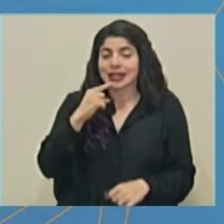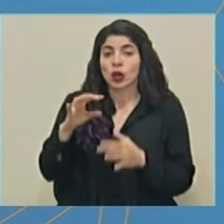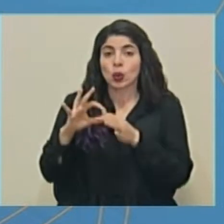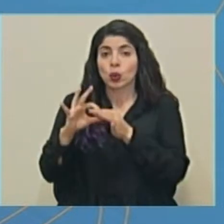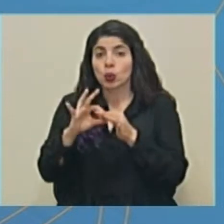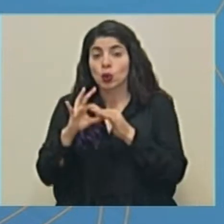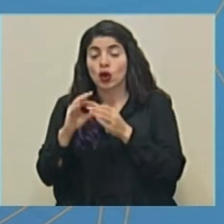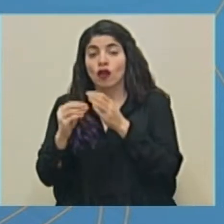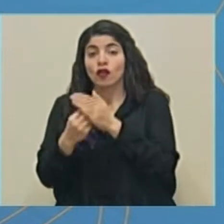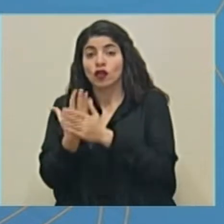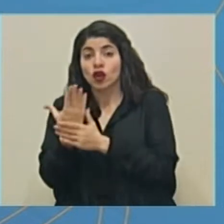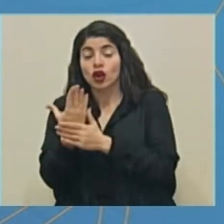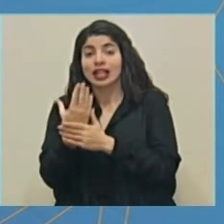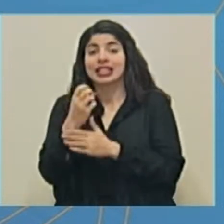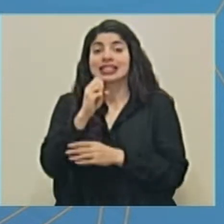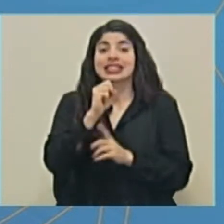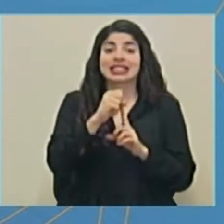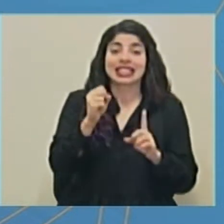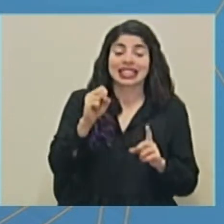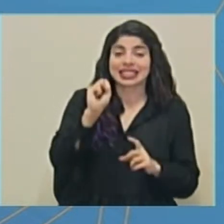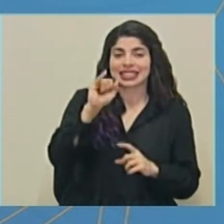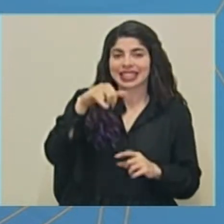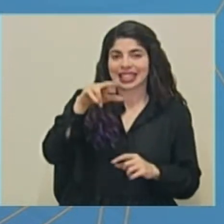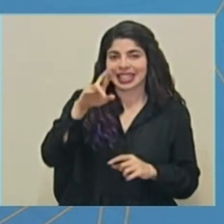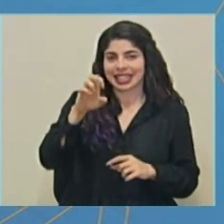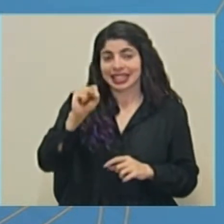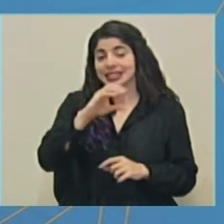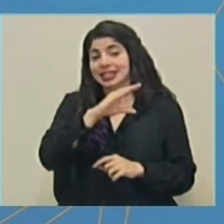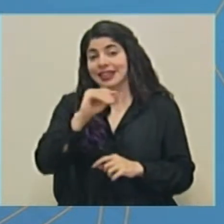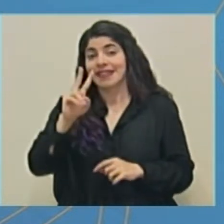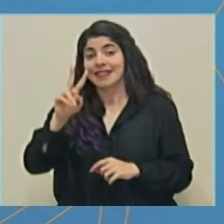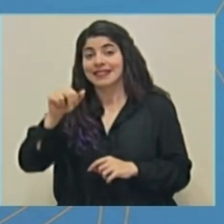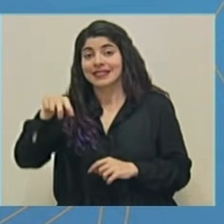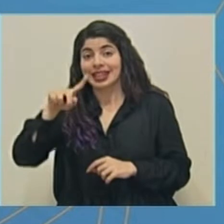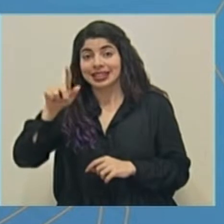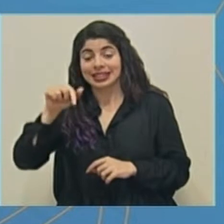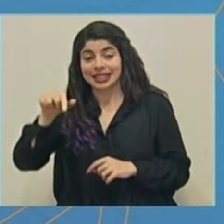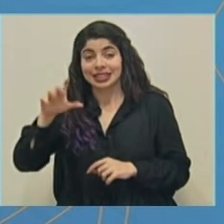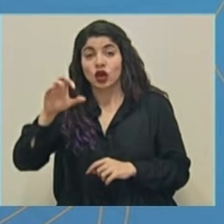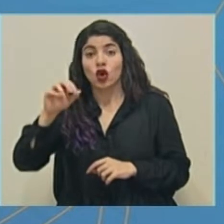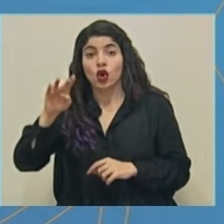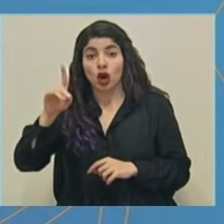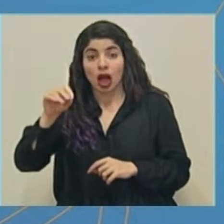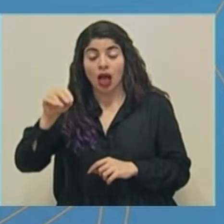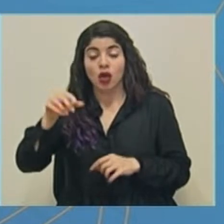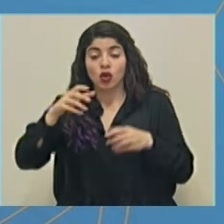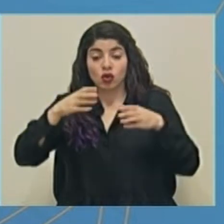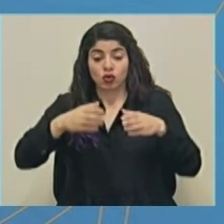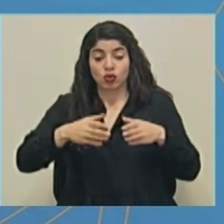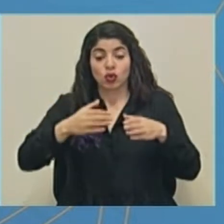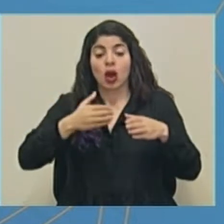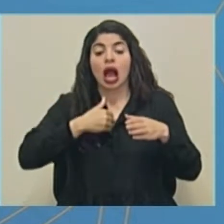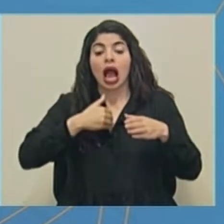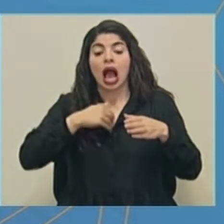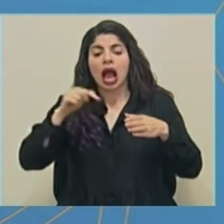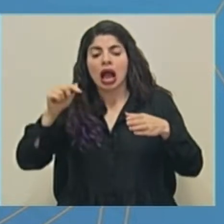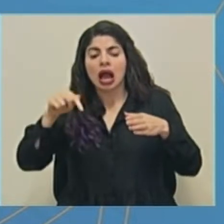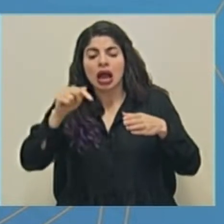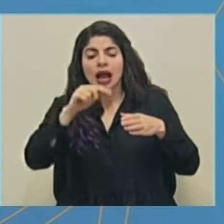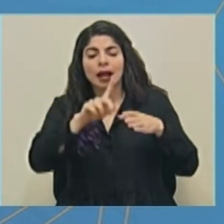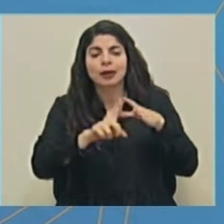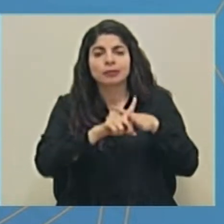La Unión, Flores, Siquirres y Vázquez de Coronado, tienen distritos que presentan alerta sindrómica.